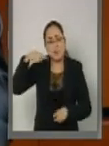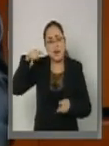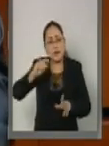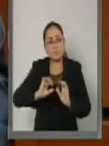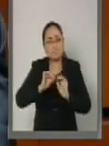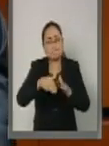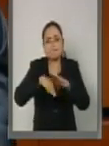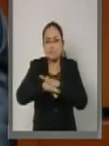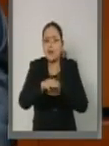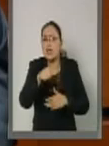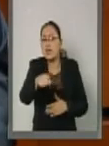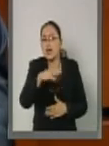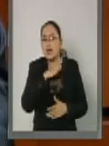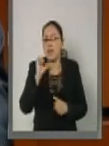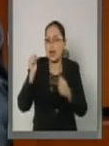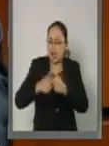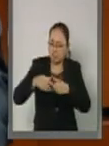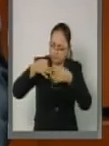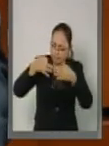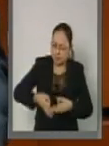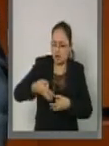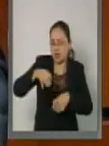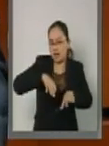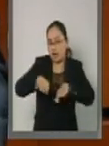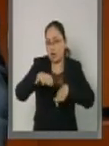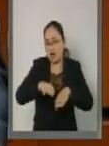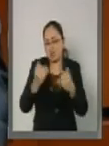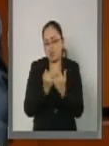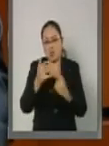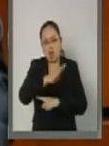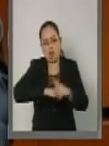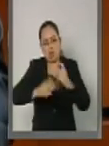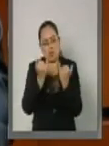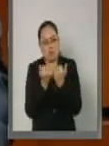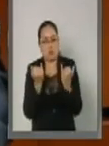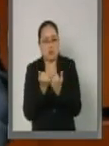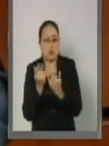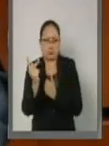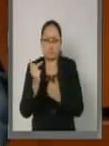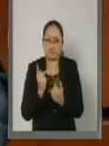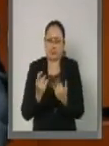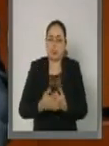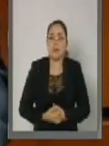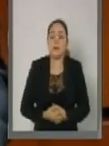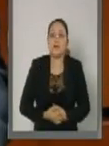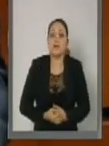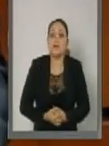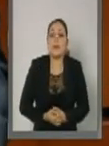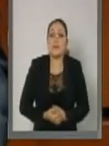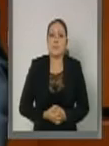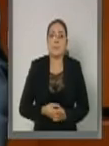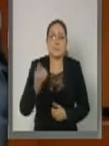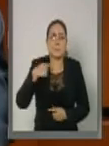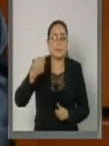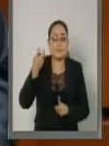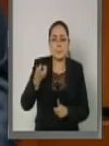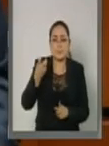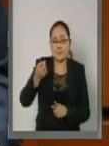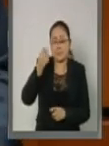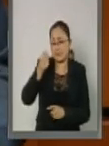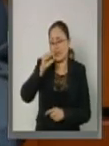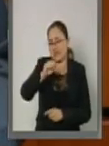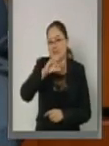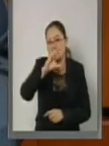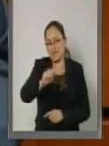a una fuente formal de trabajo y en las condiciones laborales. Esto para que la misma Secretaría de Trabajo y